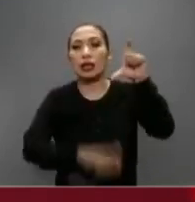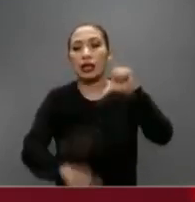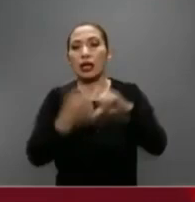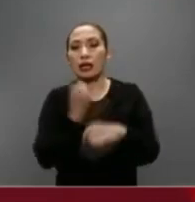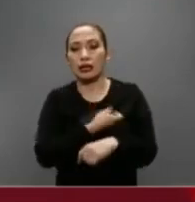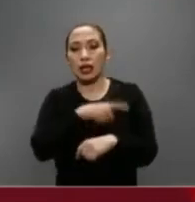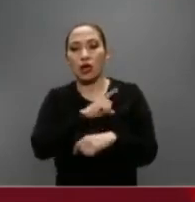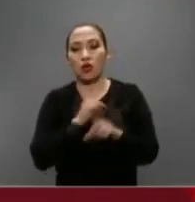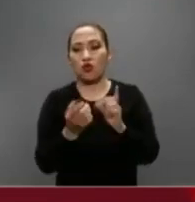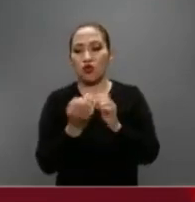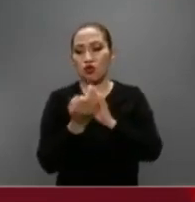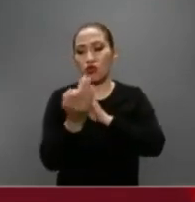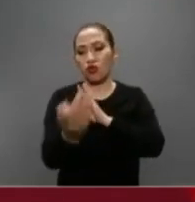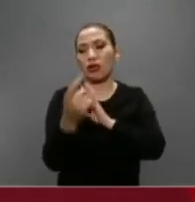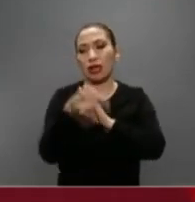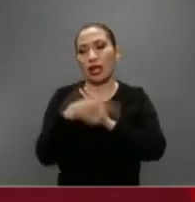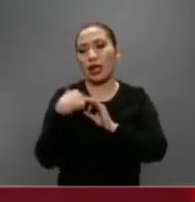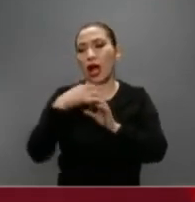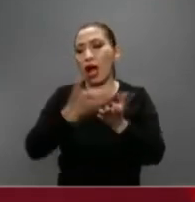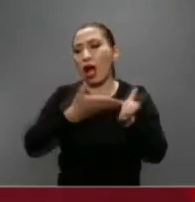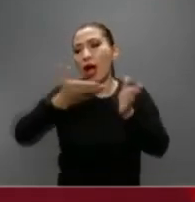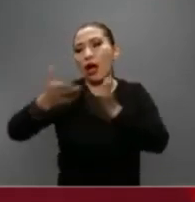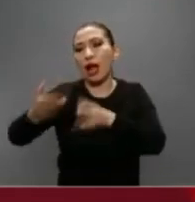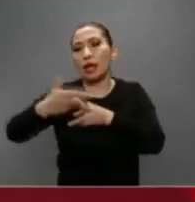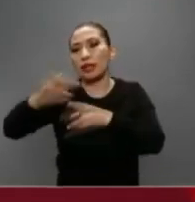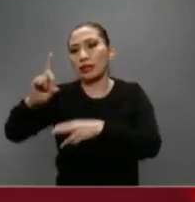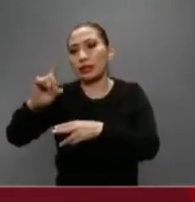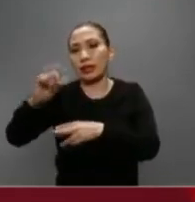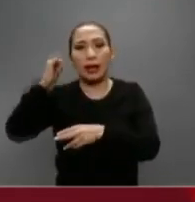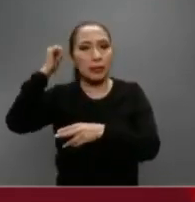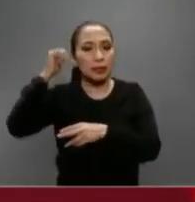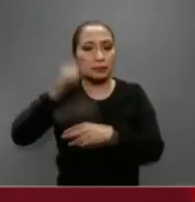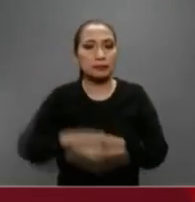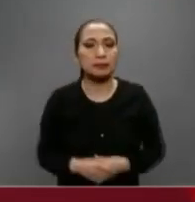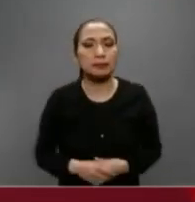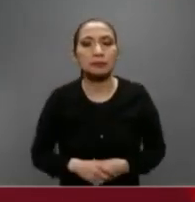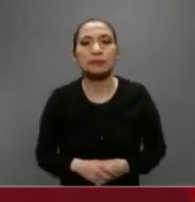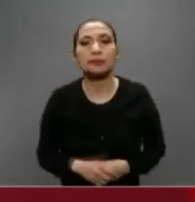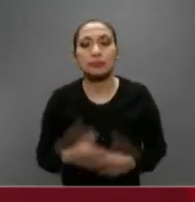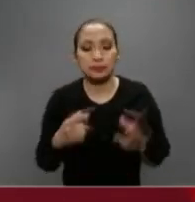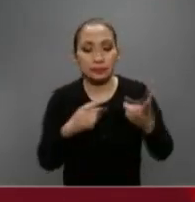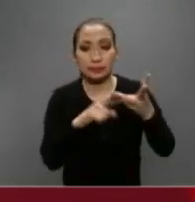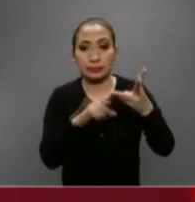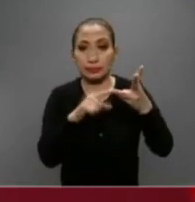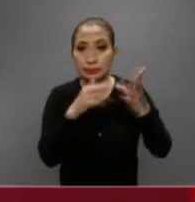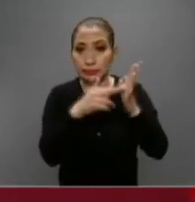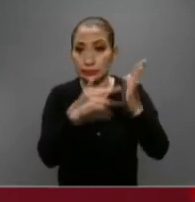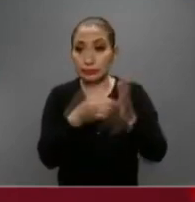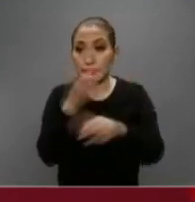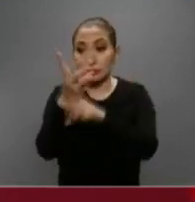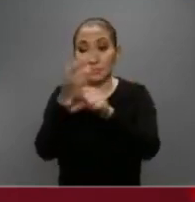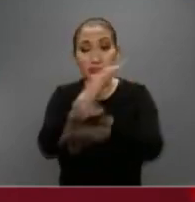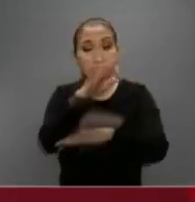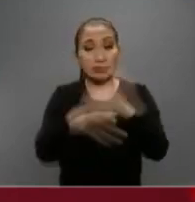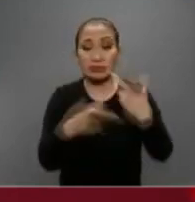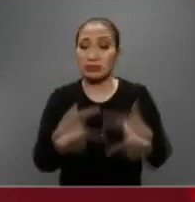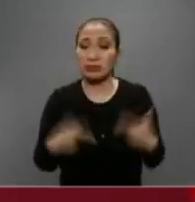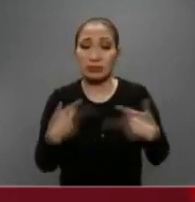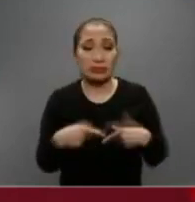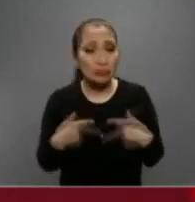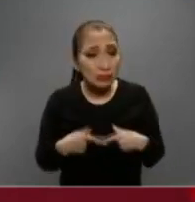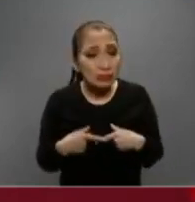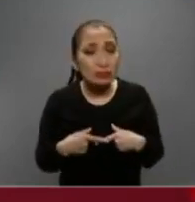de Sana Distancia, que naturalmente se extiende ahora hasta el 30 de abril. La medida tres es que se exhorta a toda la